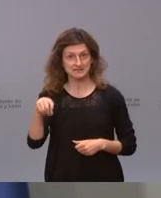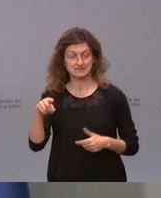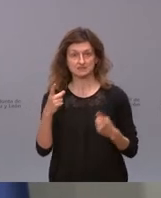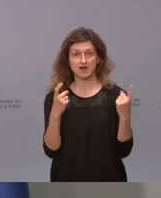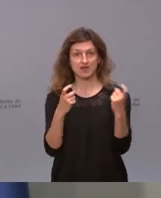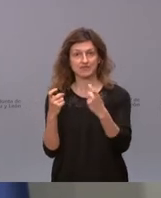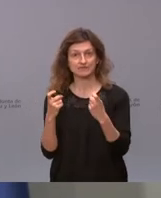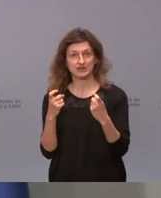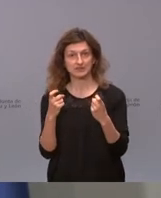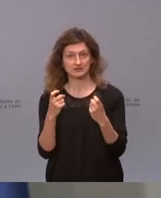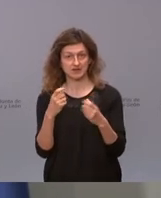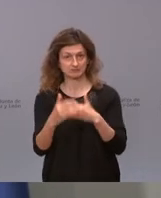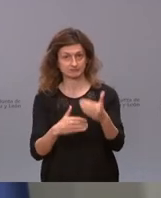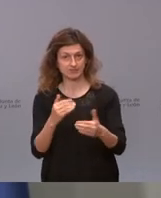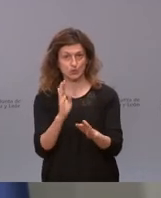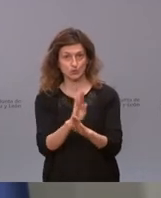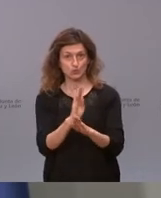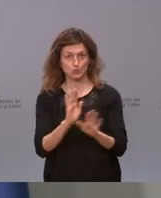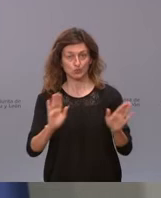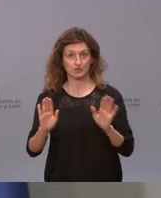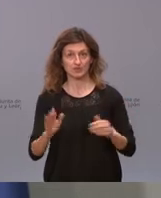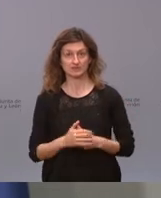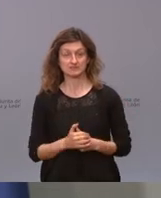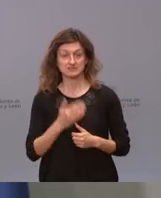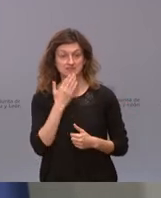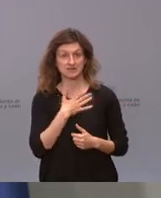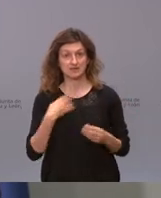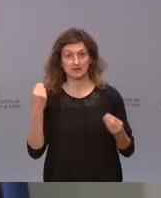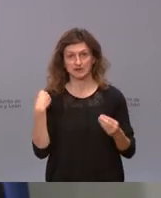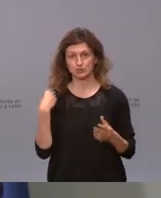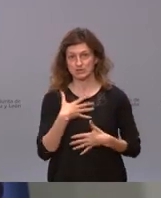necesario este mar a la prudencia. Además, quedo a su disposición para cualquier pregunta.